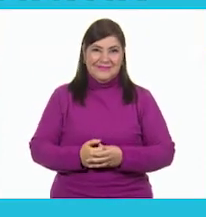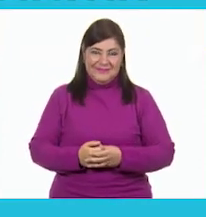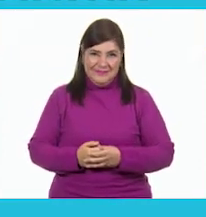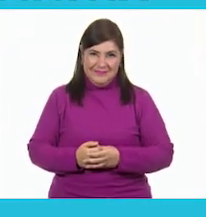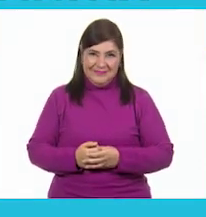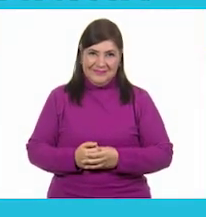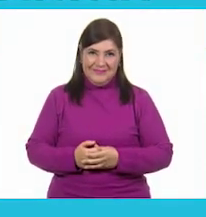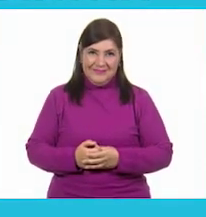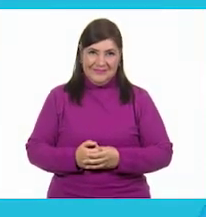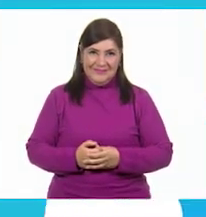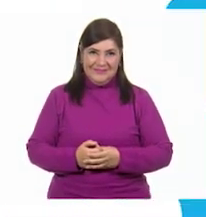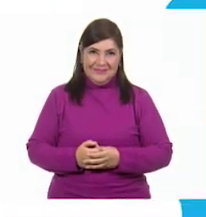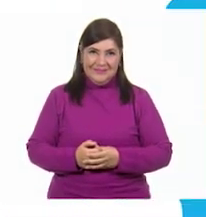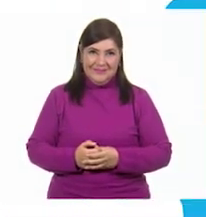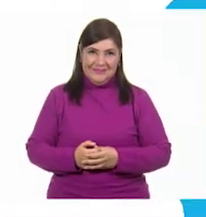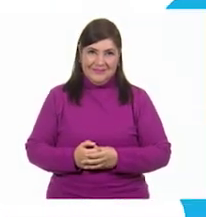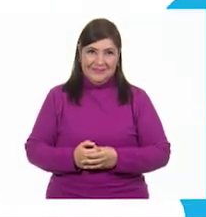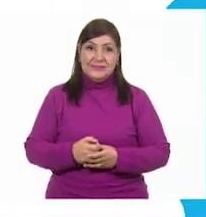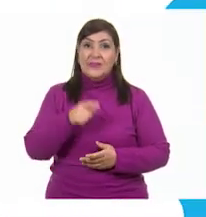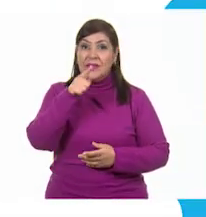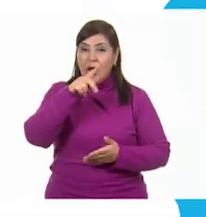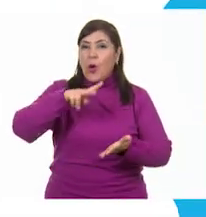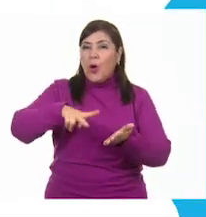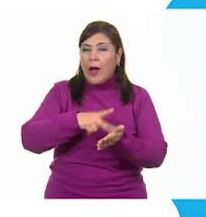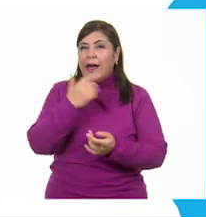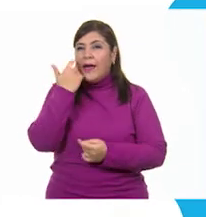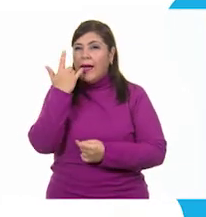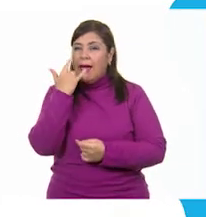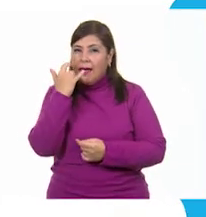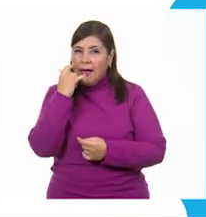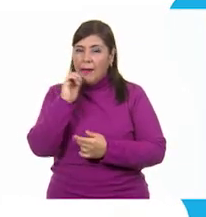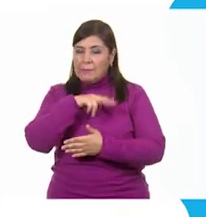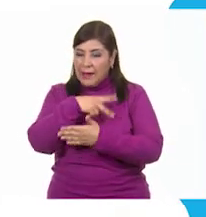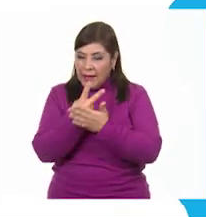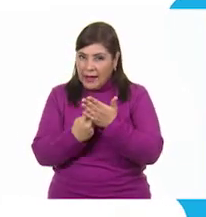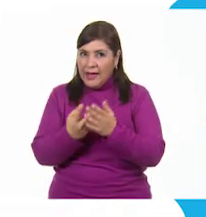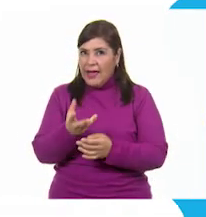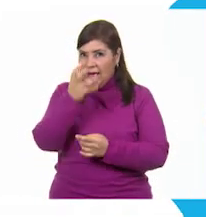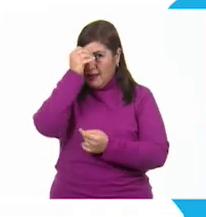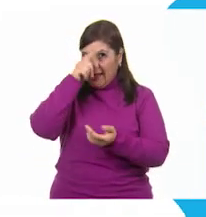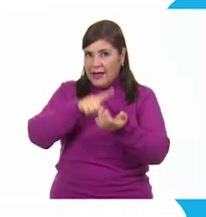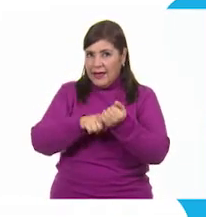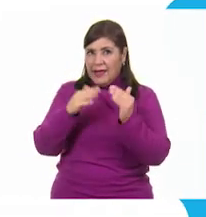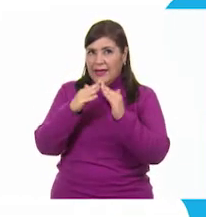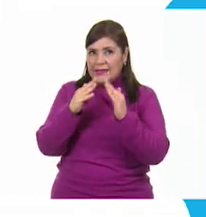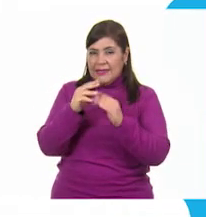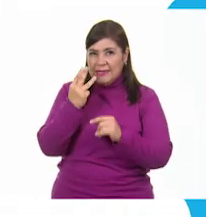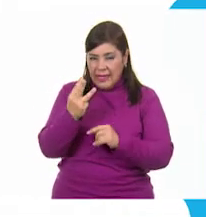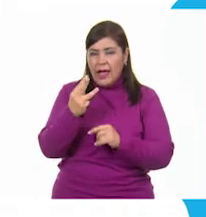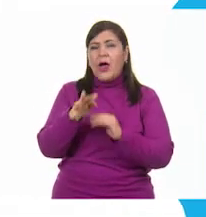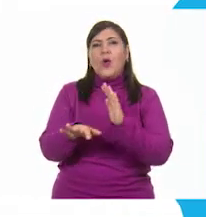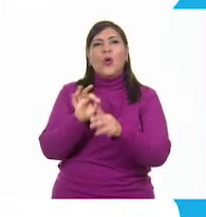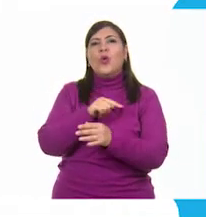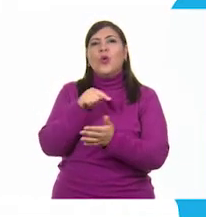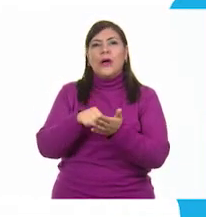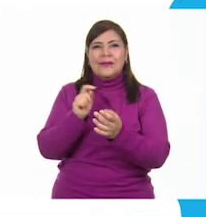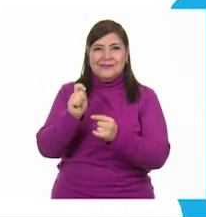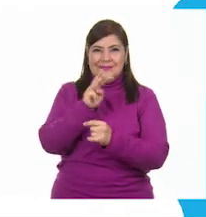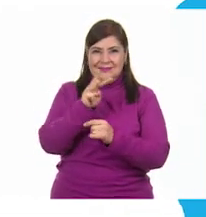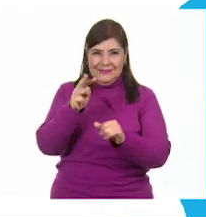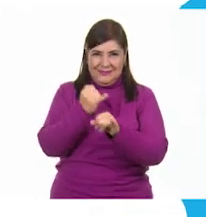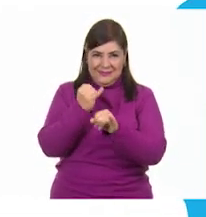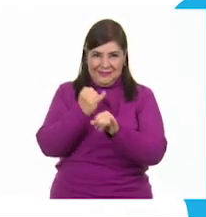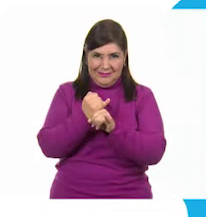.mx Si quieres volver a ver los programas de Aprende en Casa 3, los puedes encontrar en la siguiente